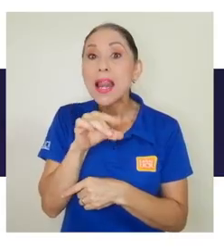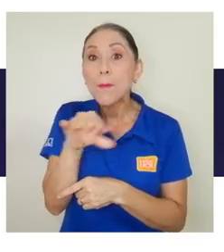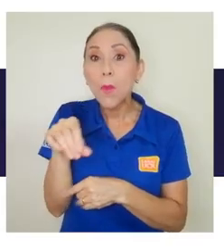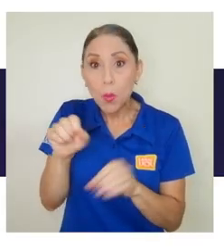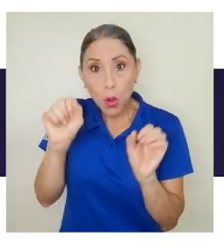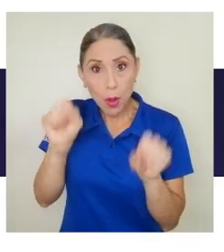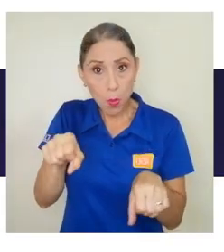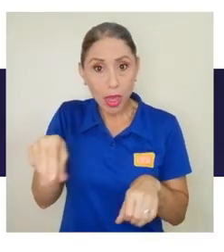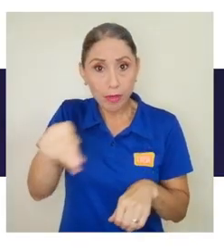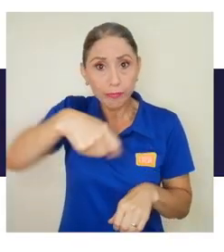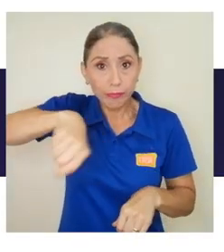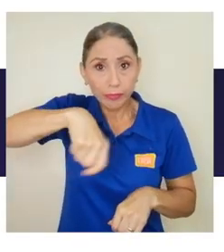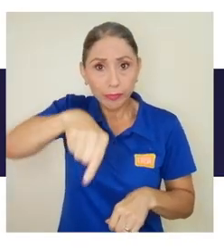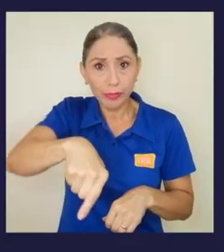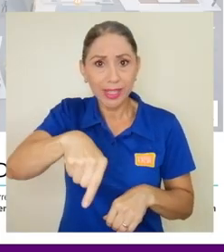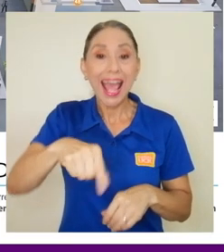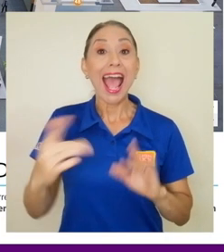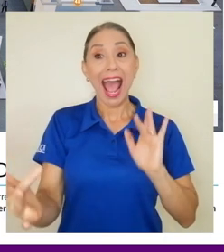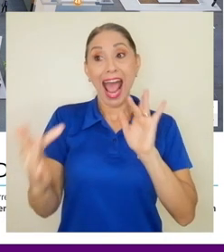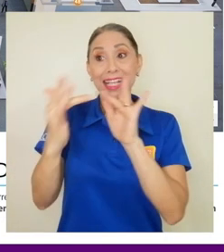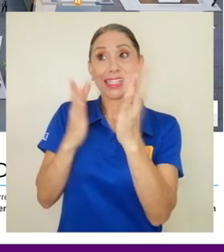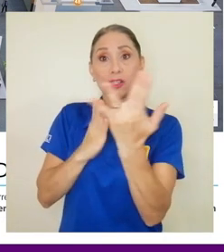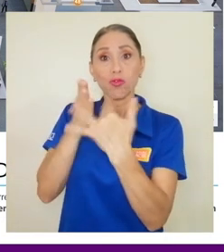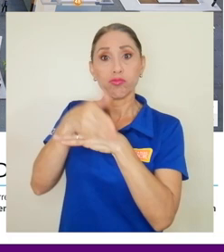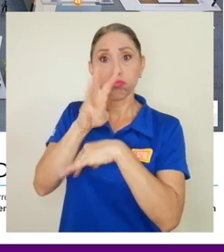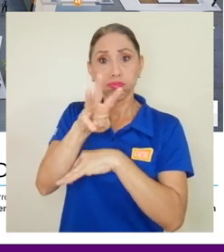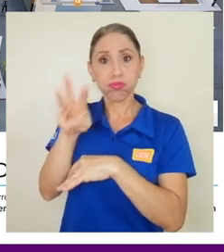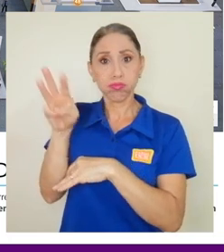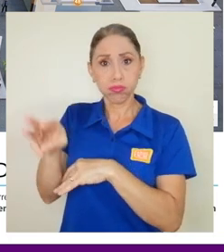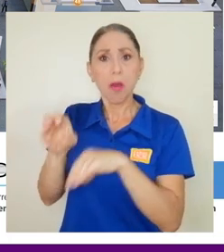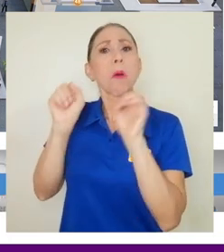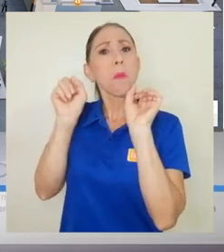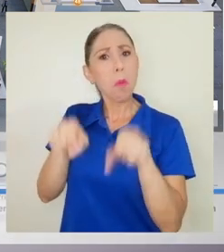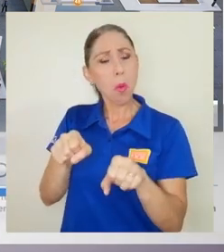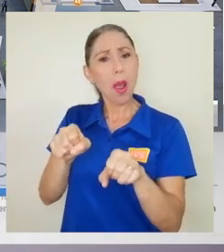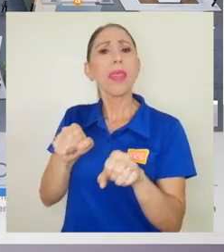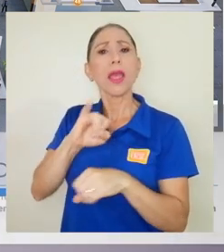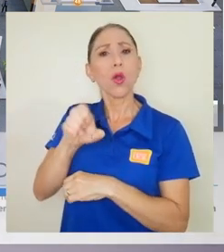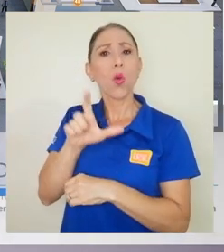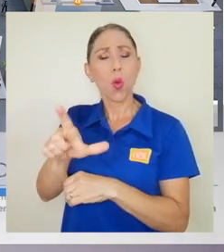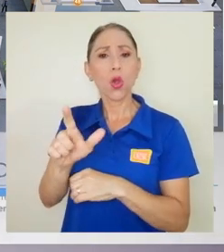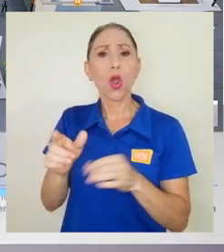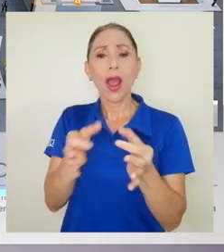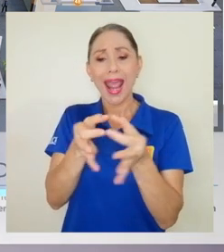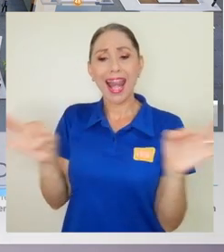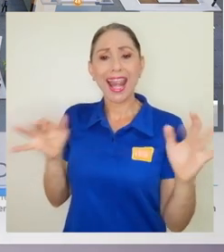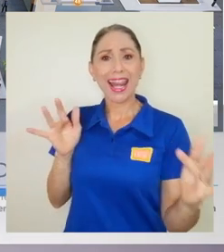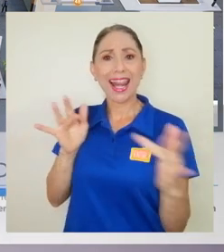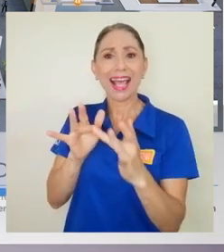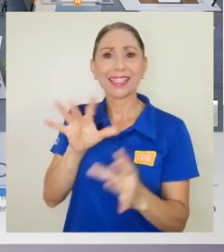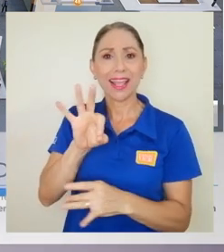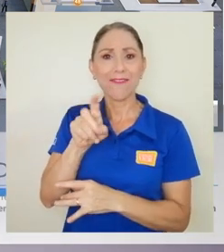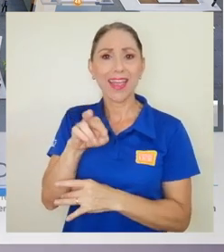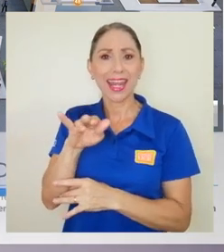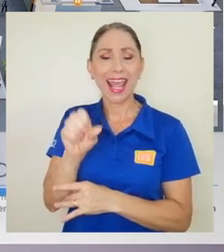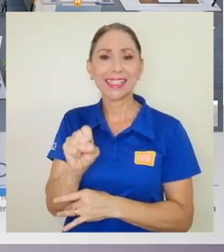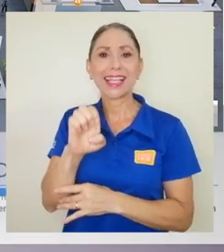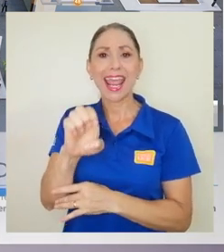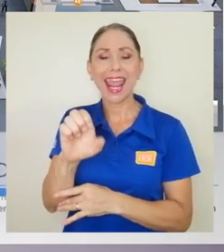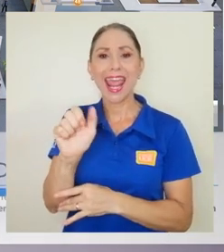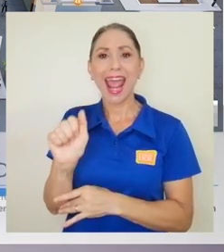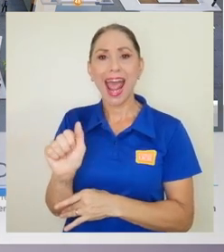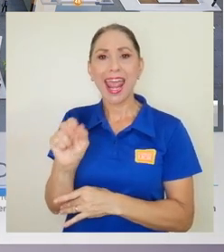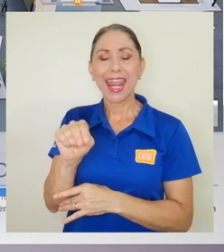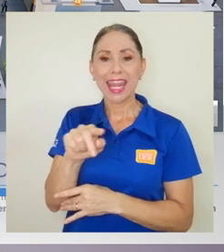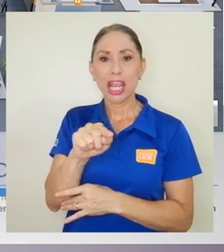El acceso a la plataforma con los stands virtuales se mantendrá durante el mes de julio por medio del enlace ferias.ean